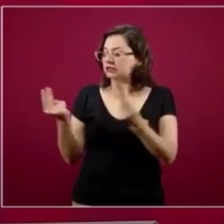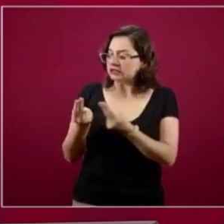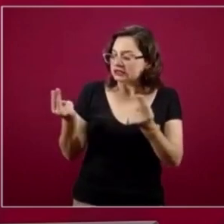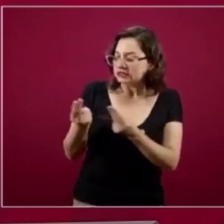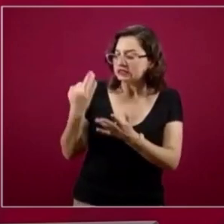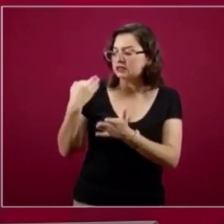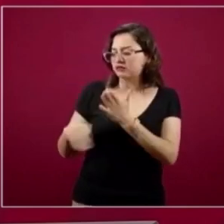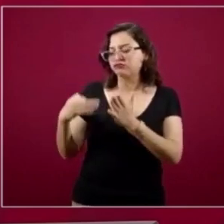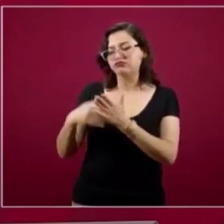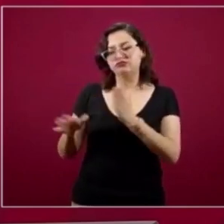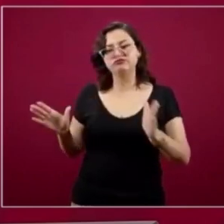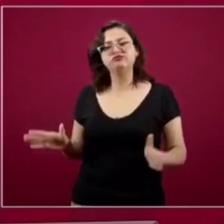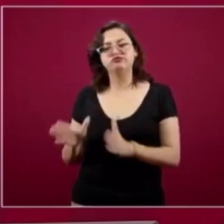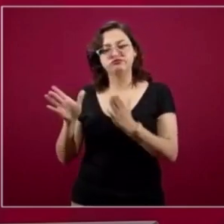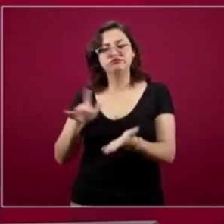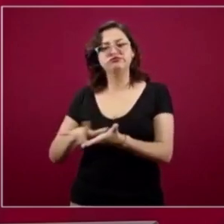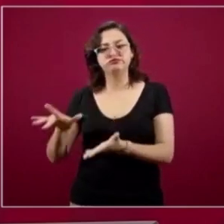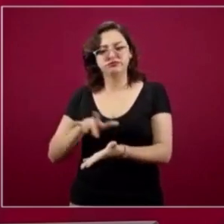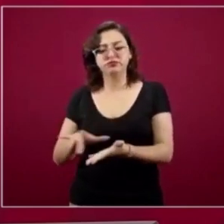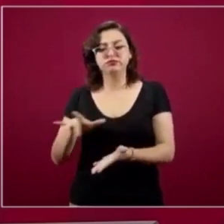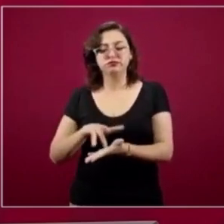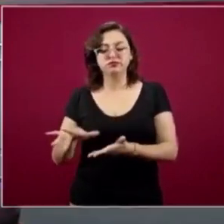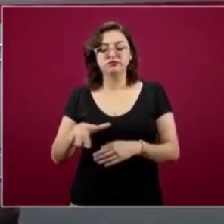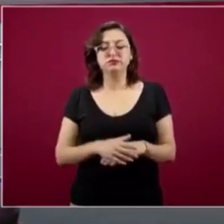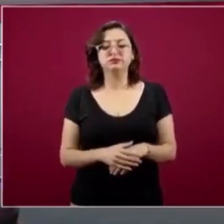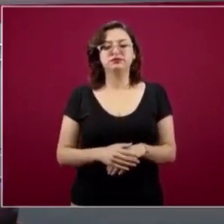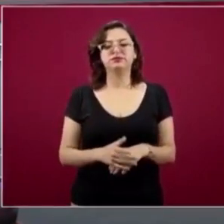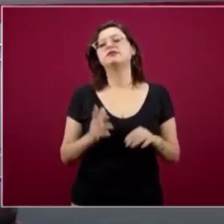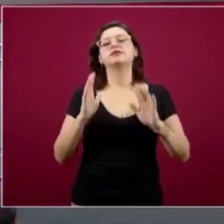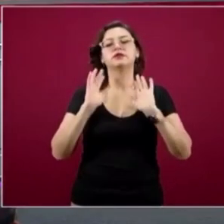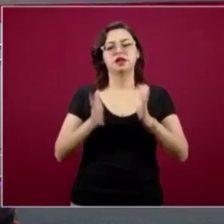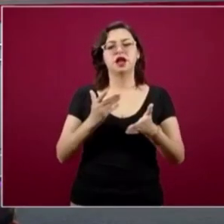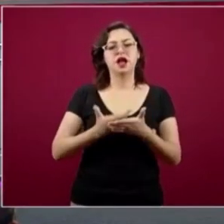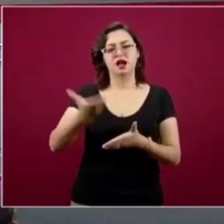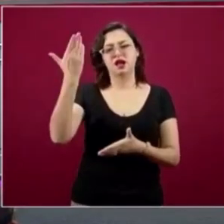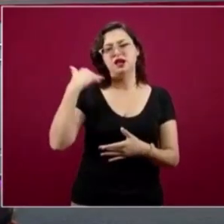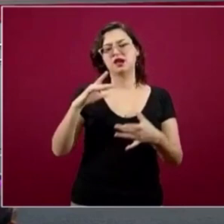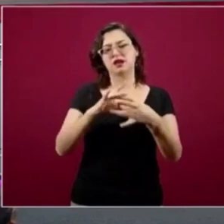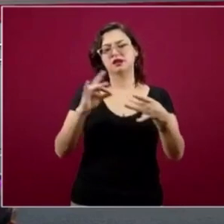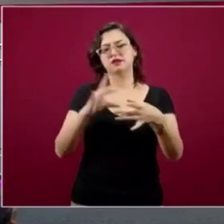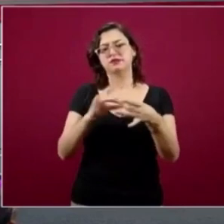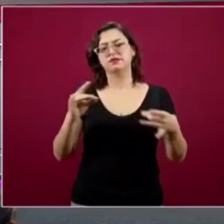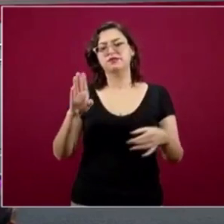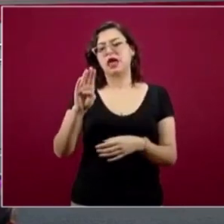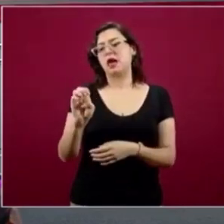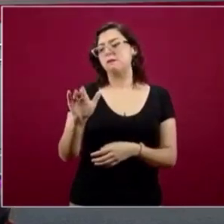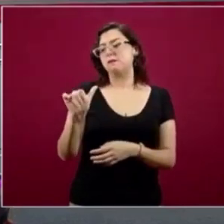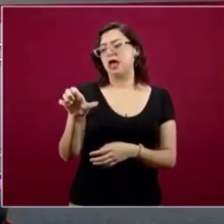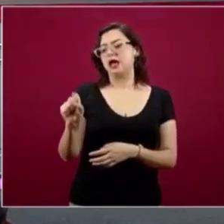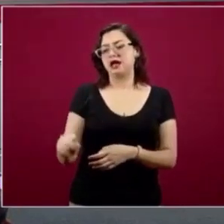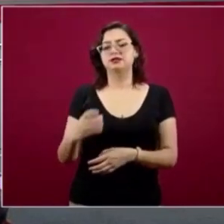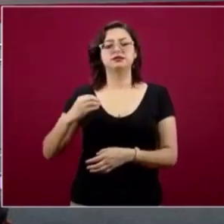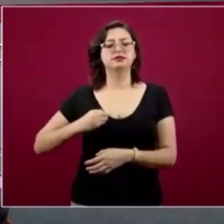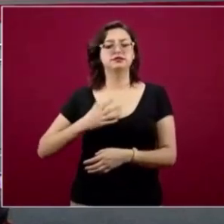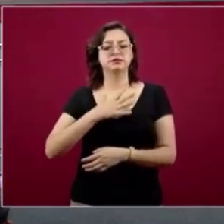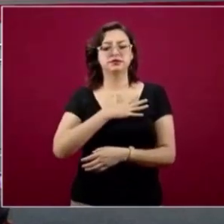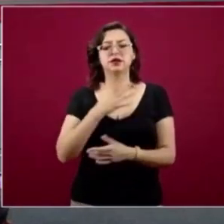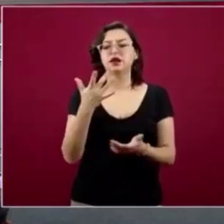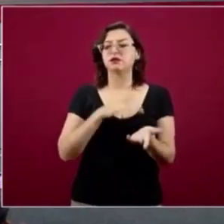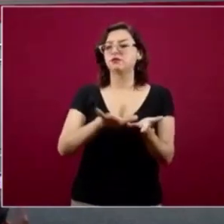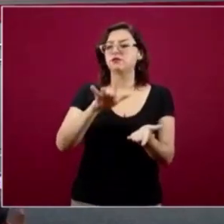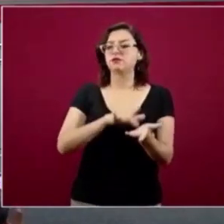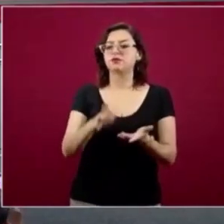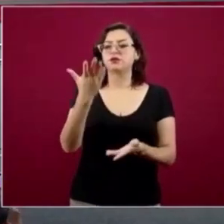Vimos cómo las becas de bienestar apoyan a casi 10 millones de personas,